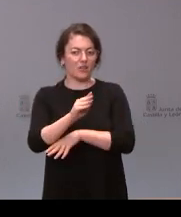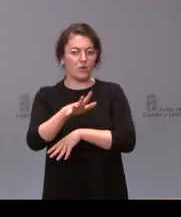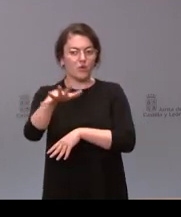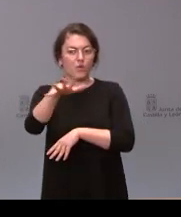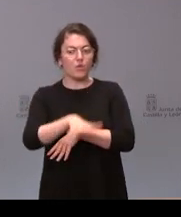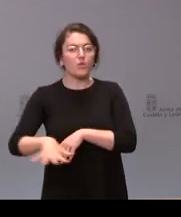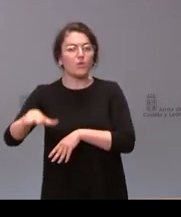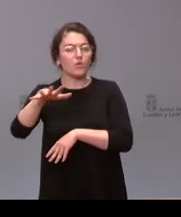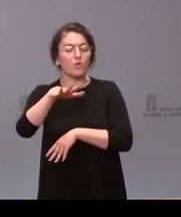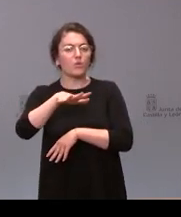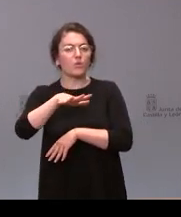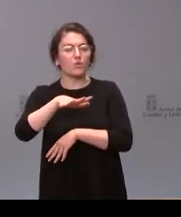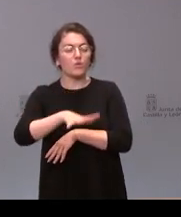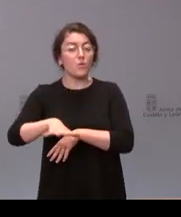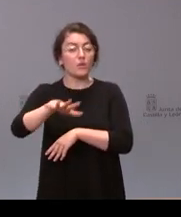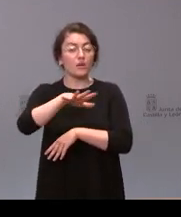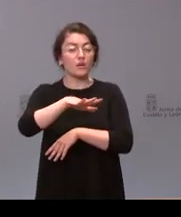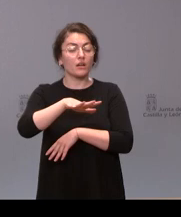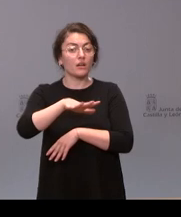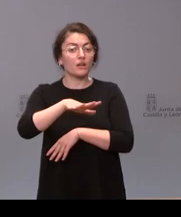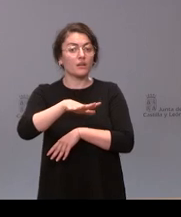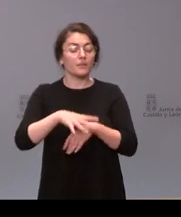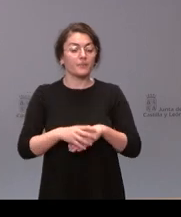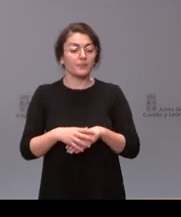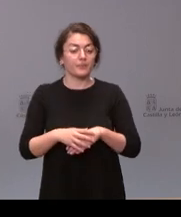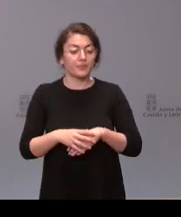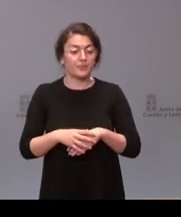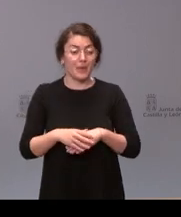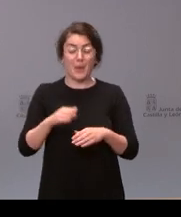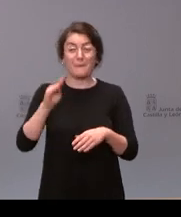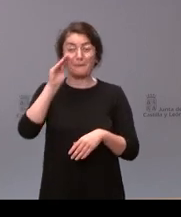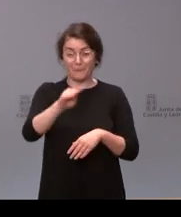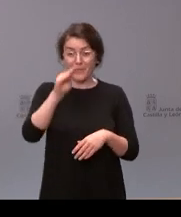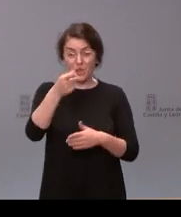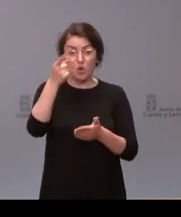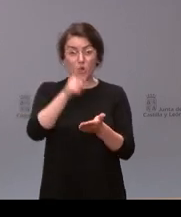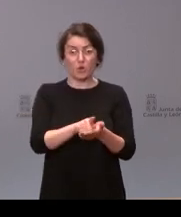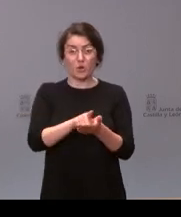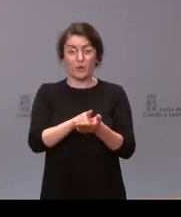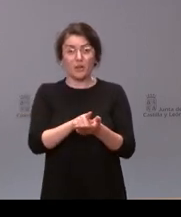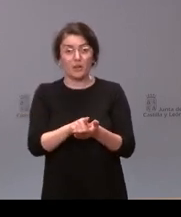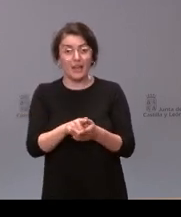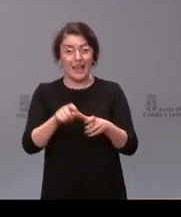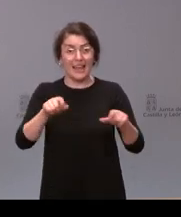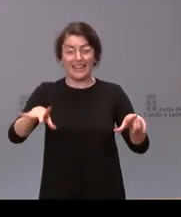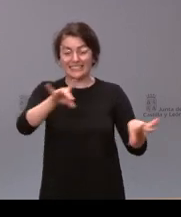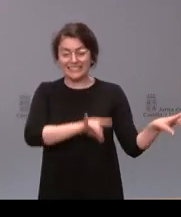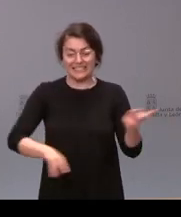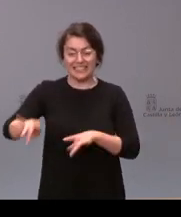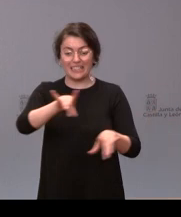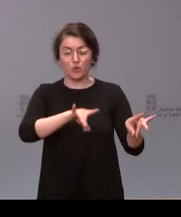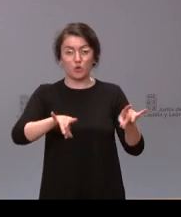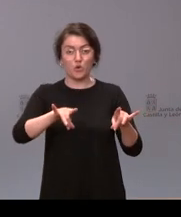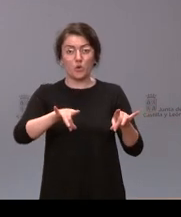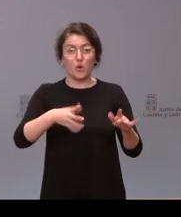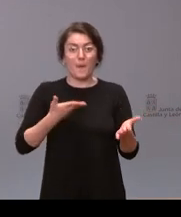de Bavia, aparte de volver a pedir la expropiación de ese territorio, que recuerdo es propiedad